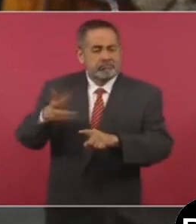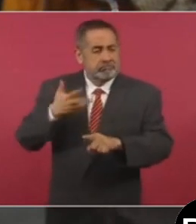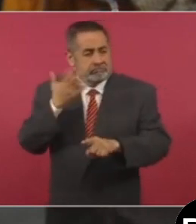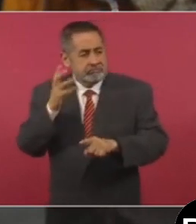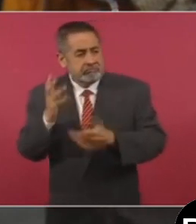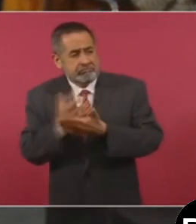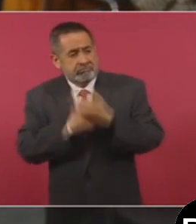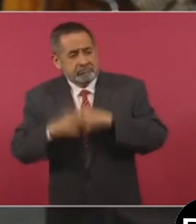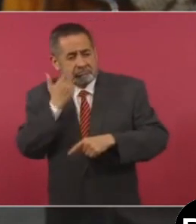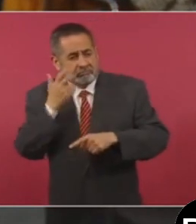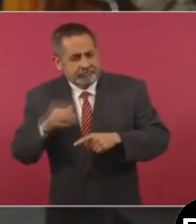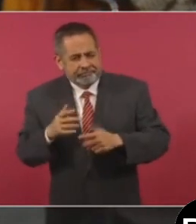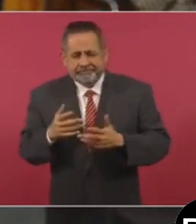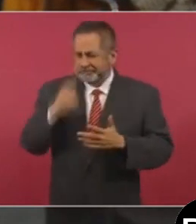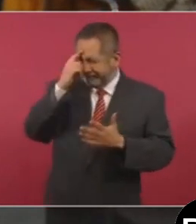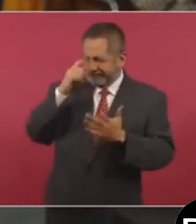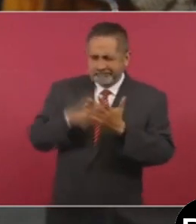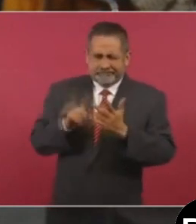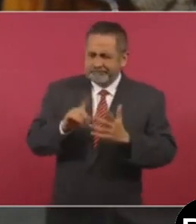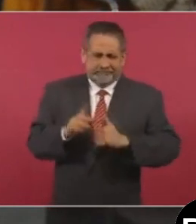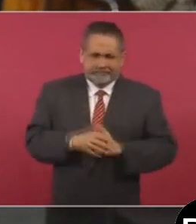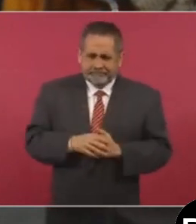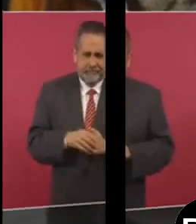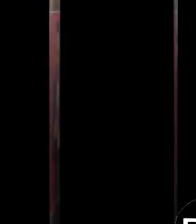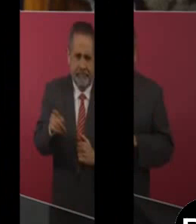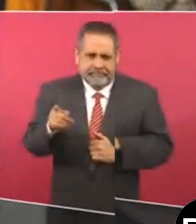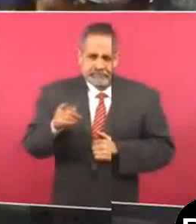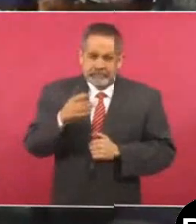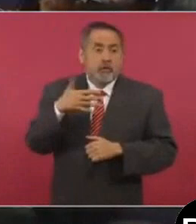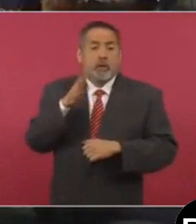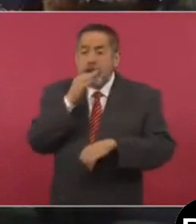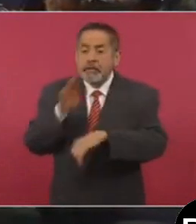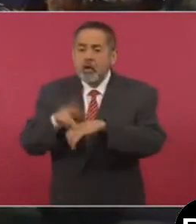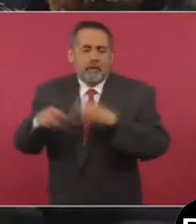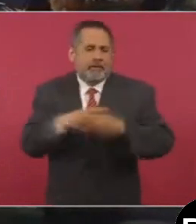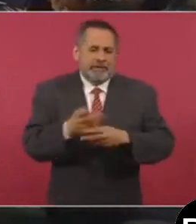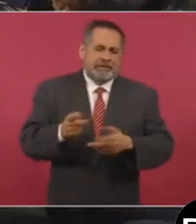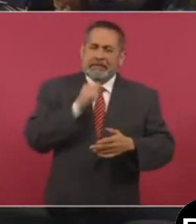él de poder participar, incluso aunque le hubieran avisado una noche antes? Bueno,